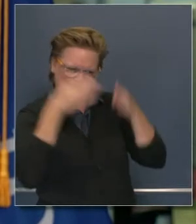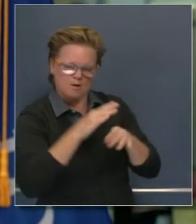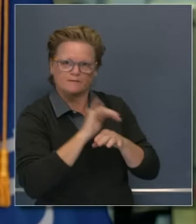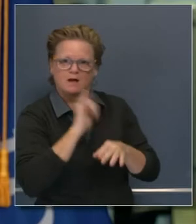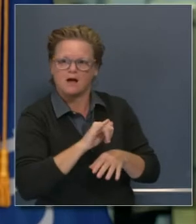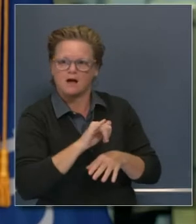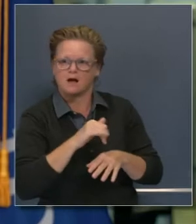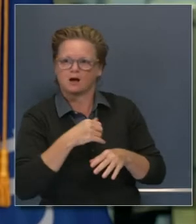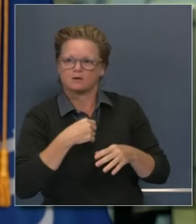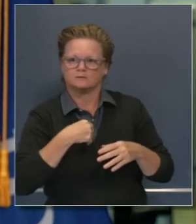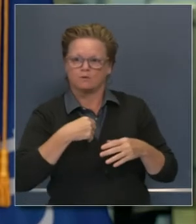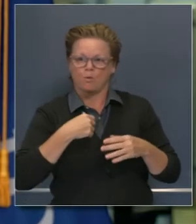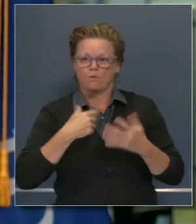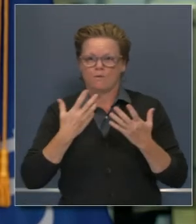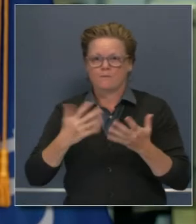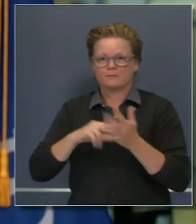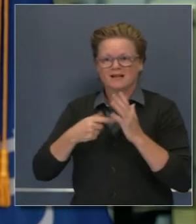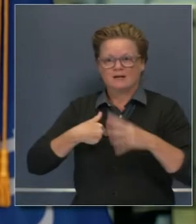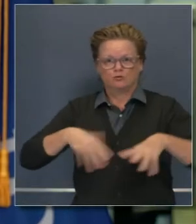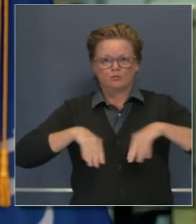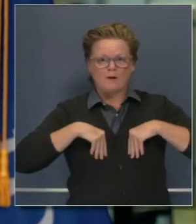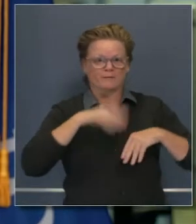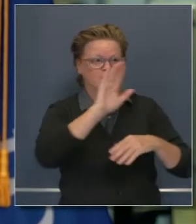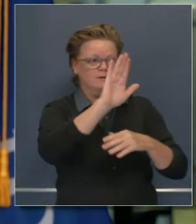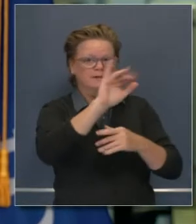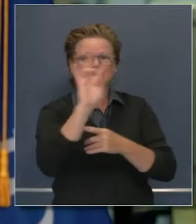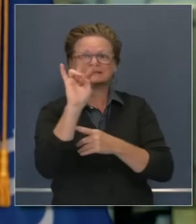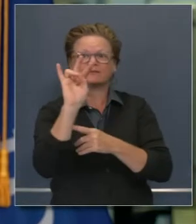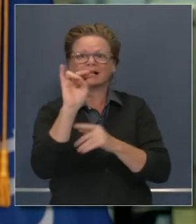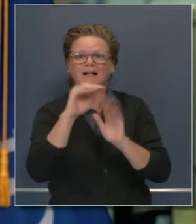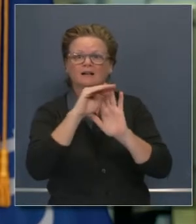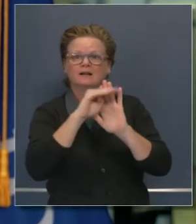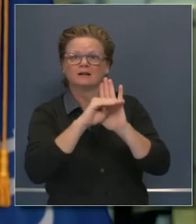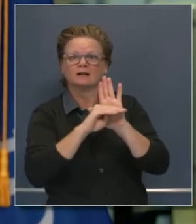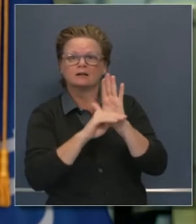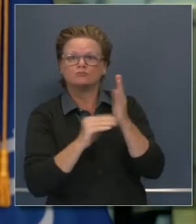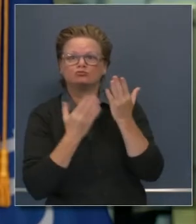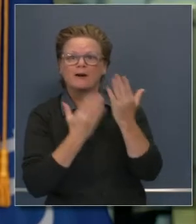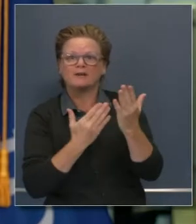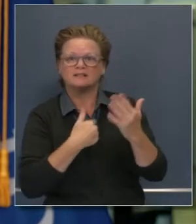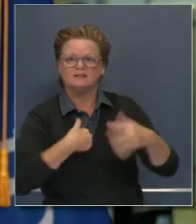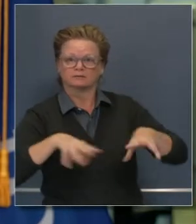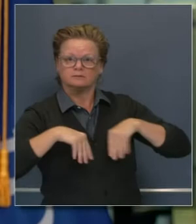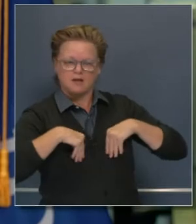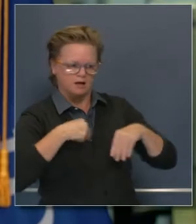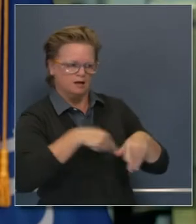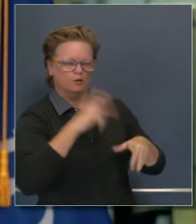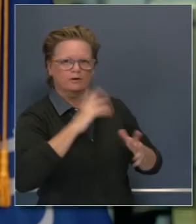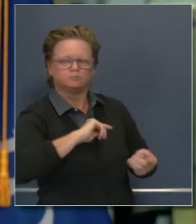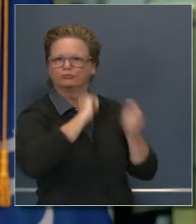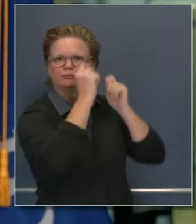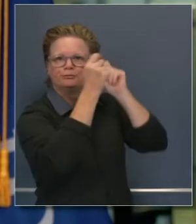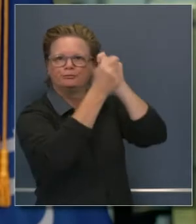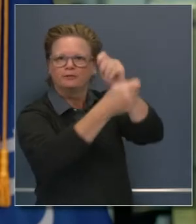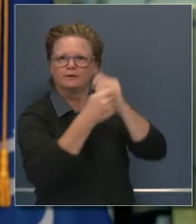instrumentar nuevas herramientas para de tal forma